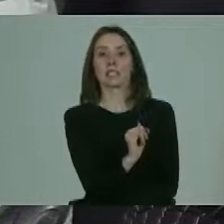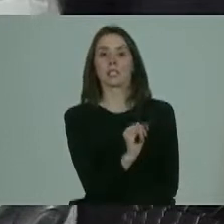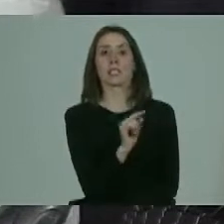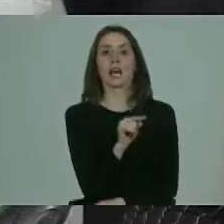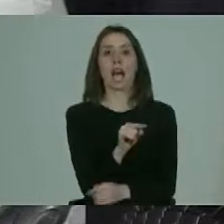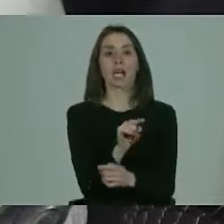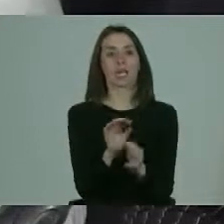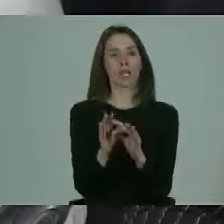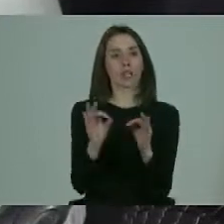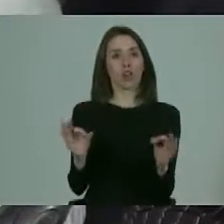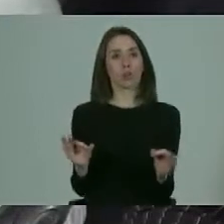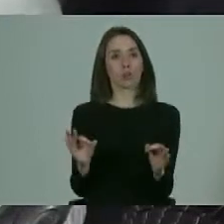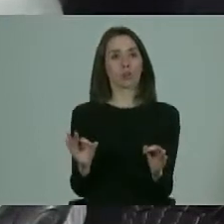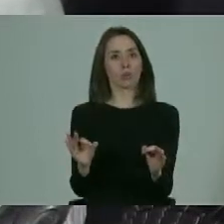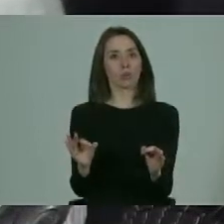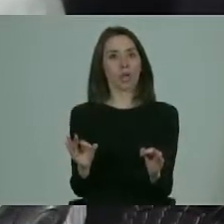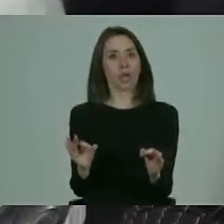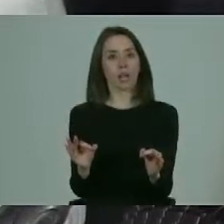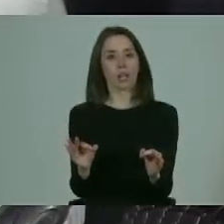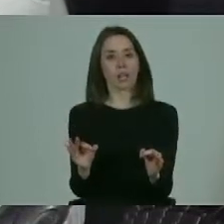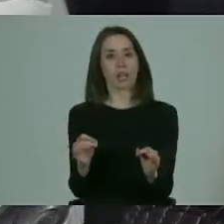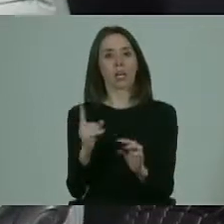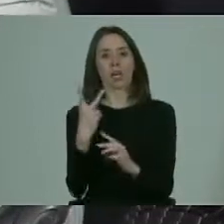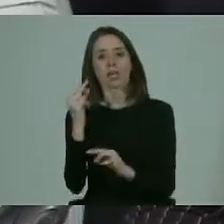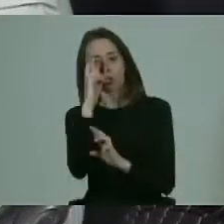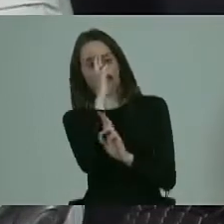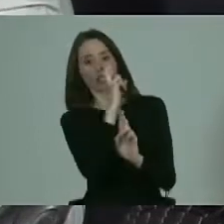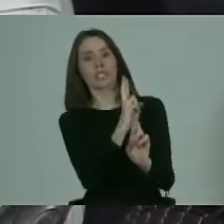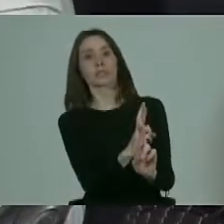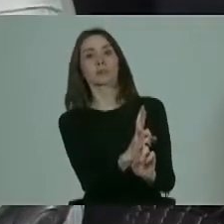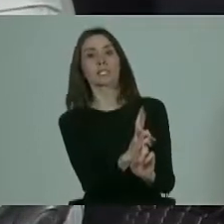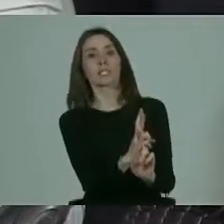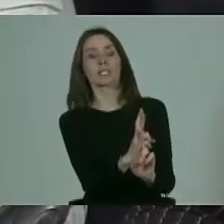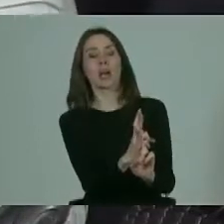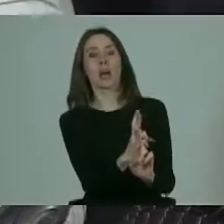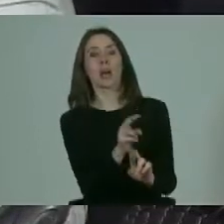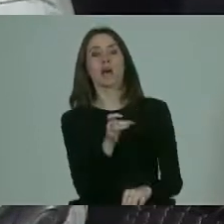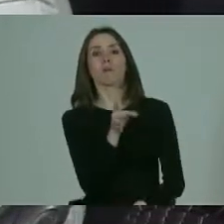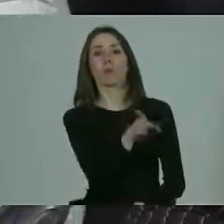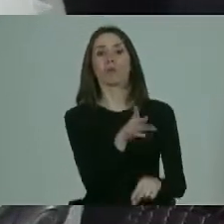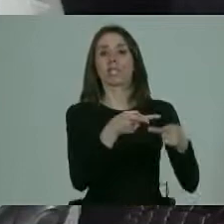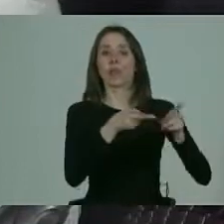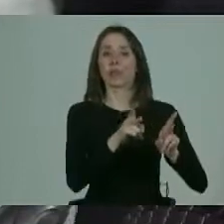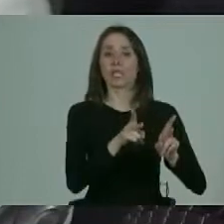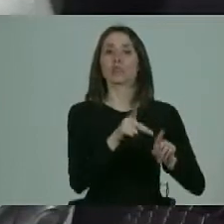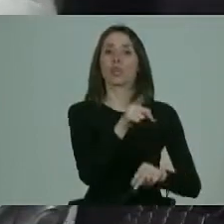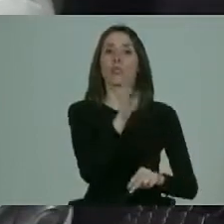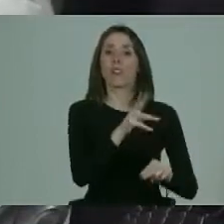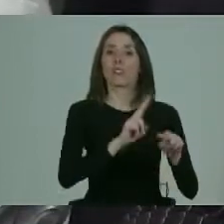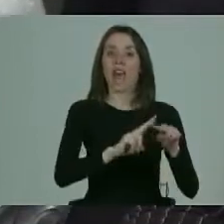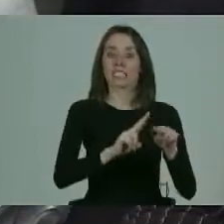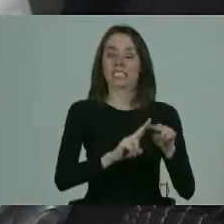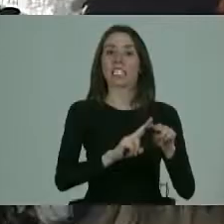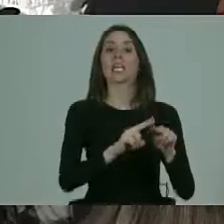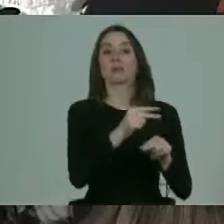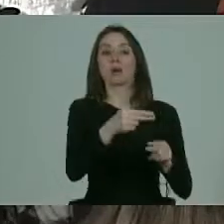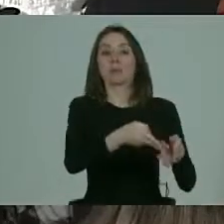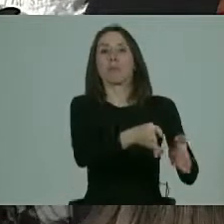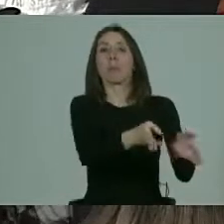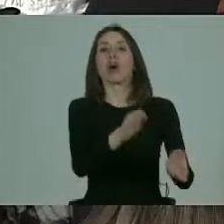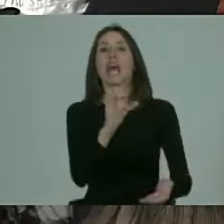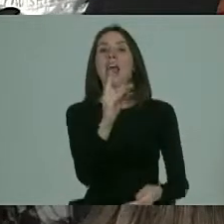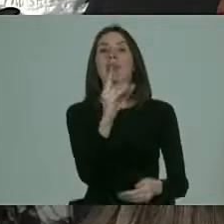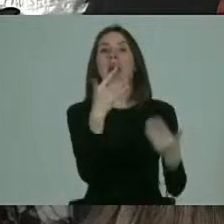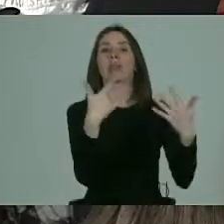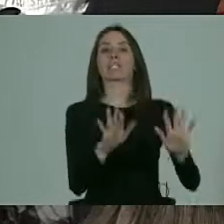Ahí hay una conducta que no están respetando. Es una vulneración de derechos. Que tenía que hacerlo porque ya estaba en edad de hacerlo. Y